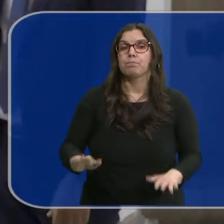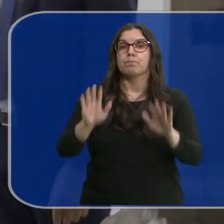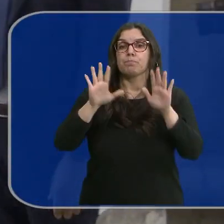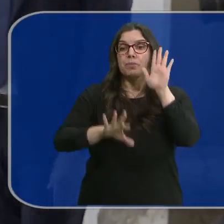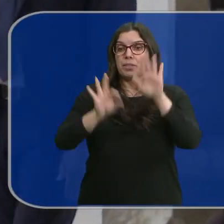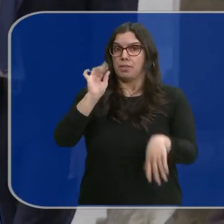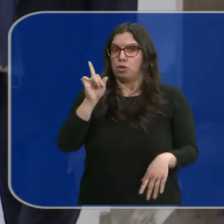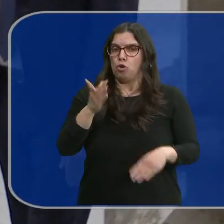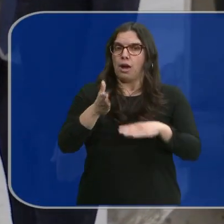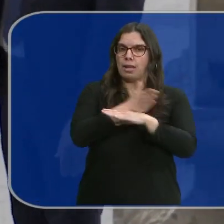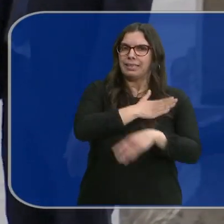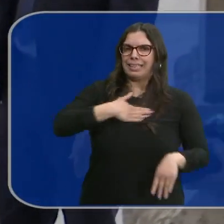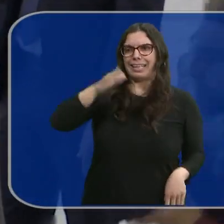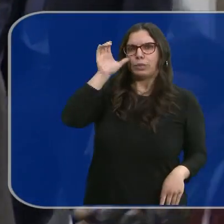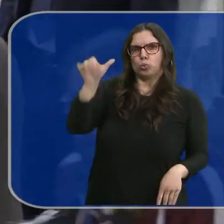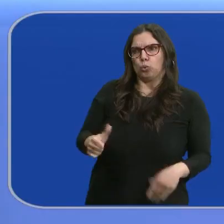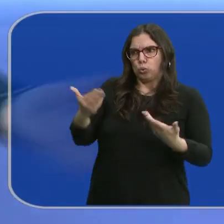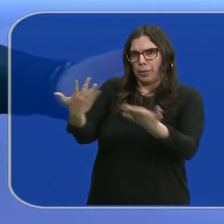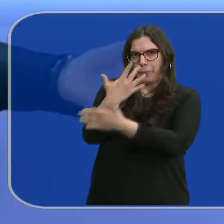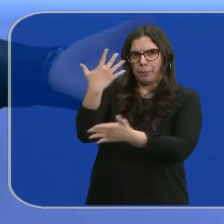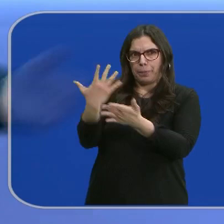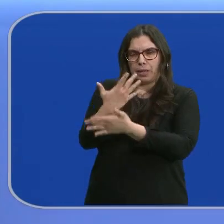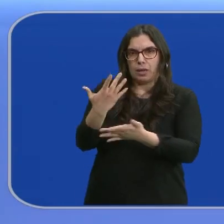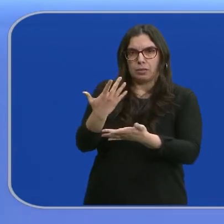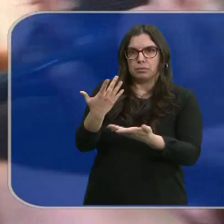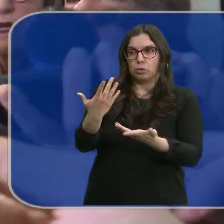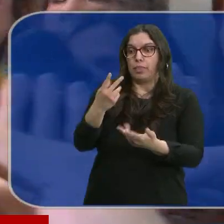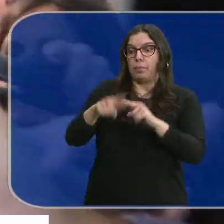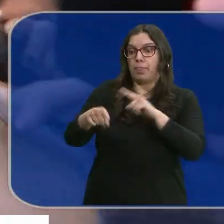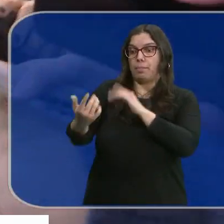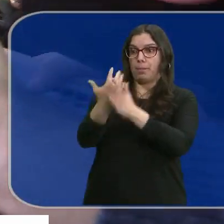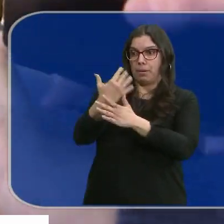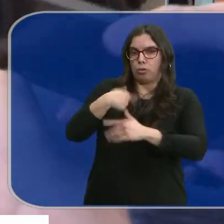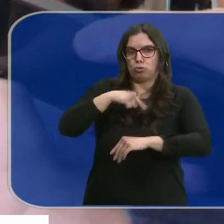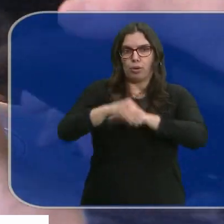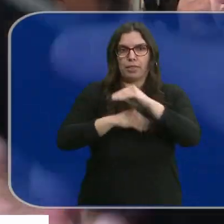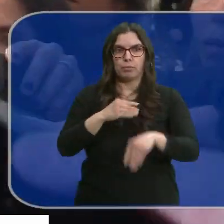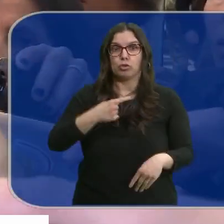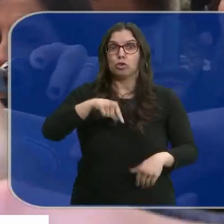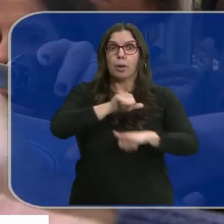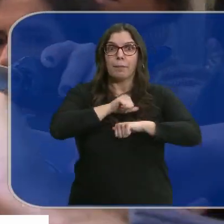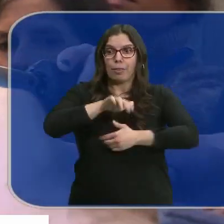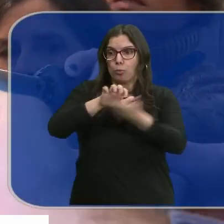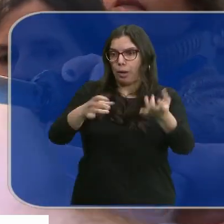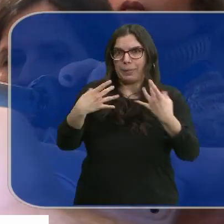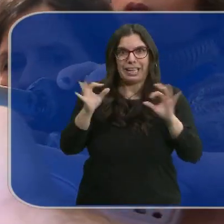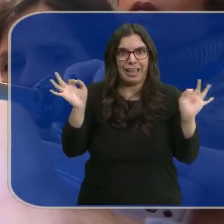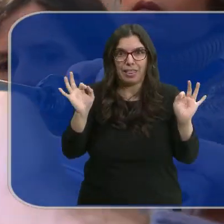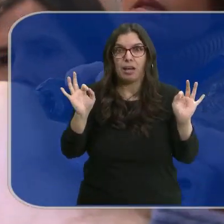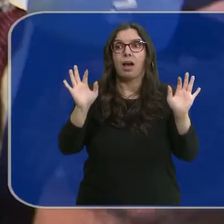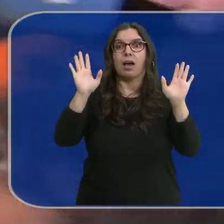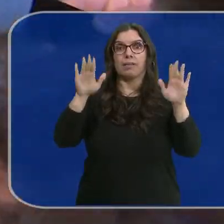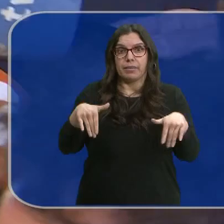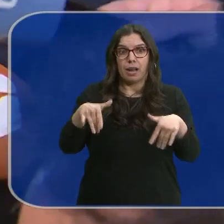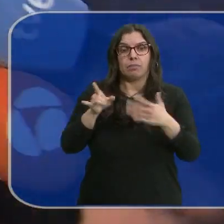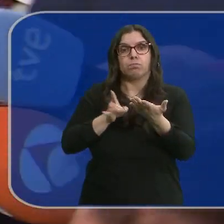antes de decidir nada, quieren escuchar a Ábalos. A raíz de esa respuesta actuaremos. Os he dicho que estamos esperando un comunicado. No lo hemos recibido. Y si es